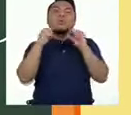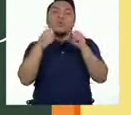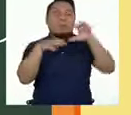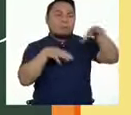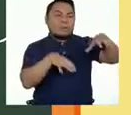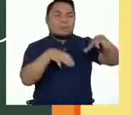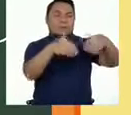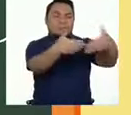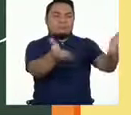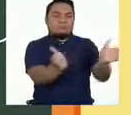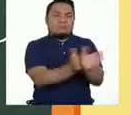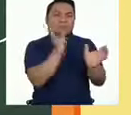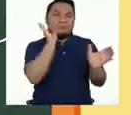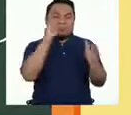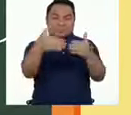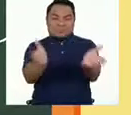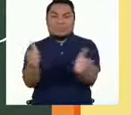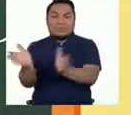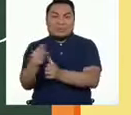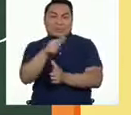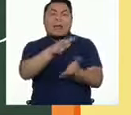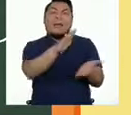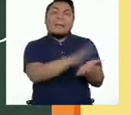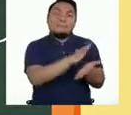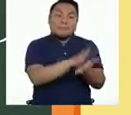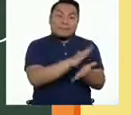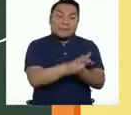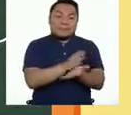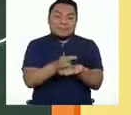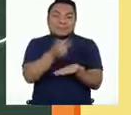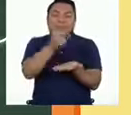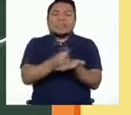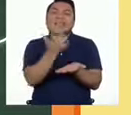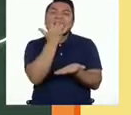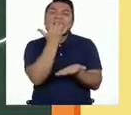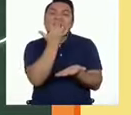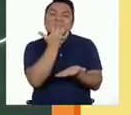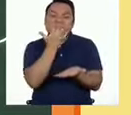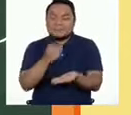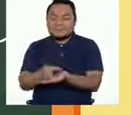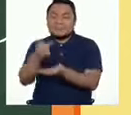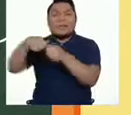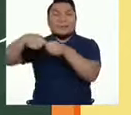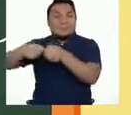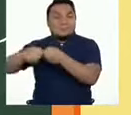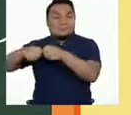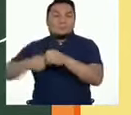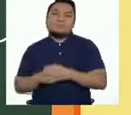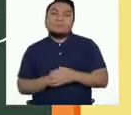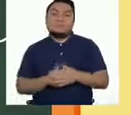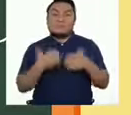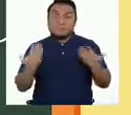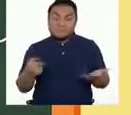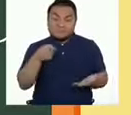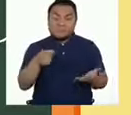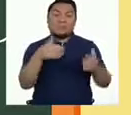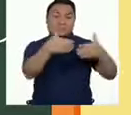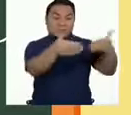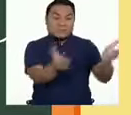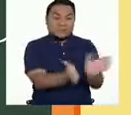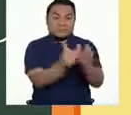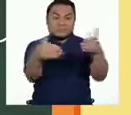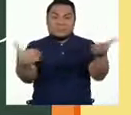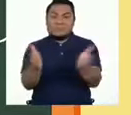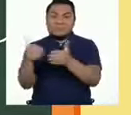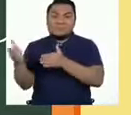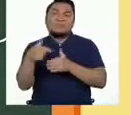Estos son papeles y cartones, vidrio y plásticos. Dentro de estos grupos debemos ubicar